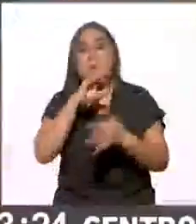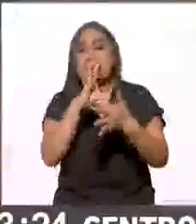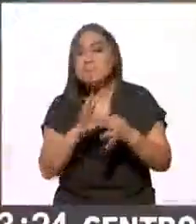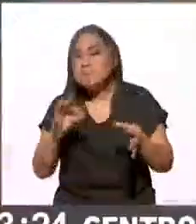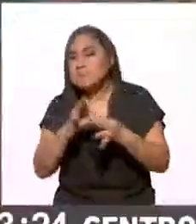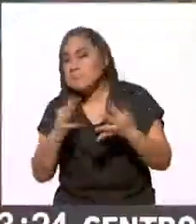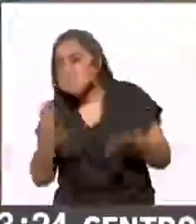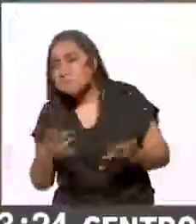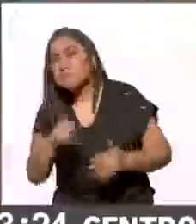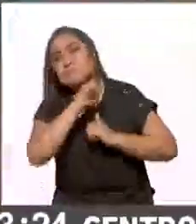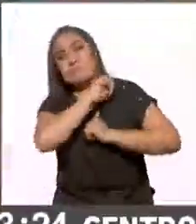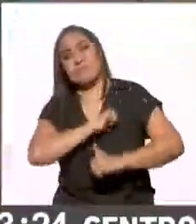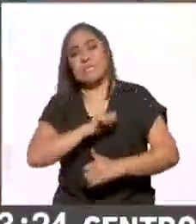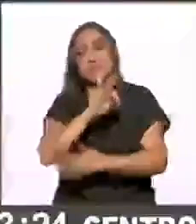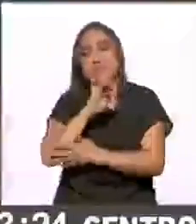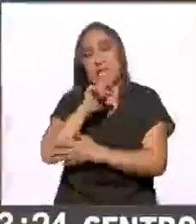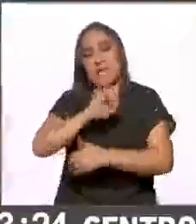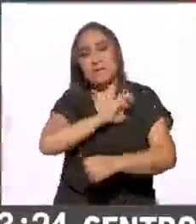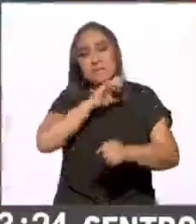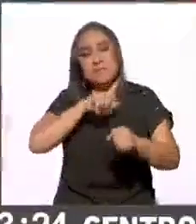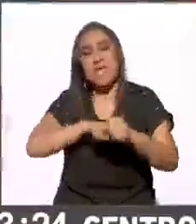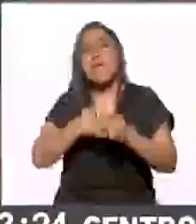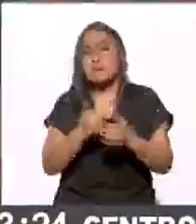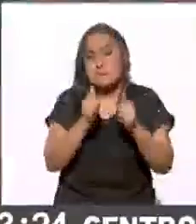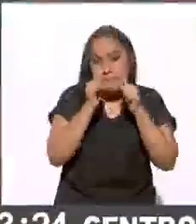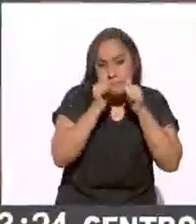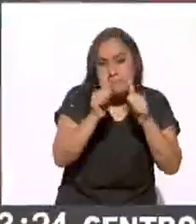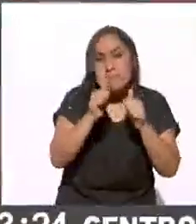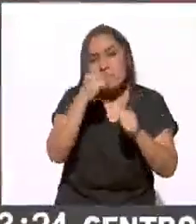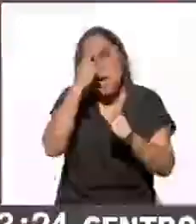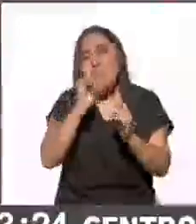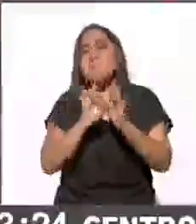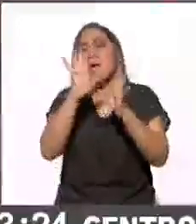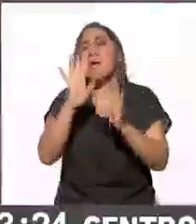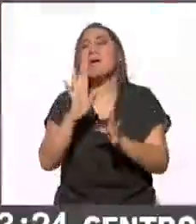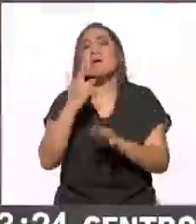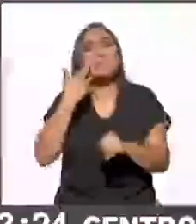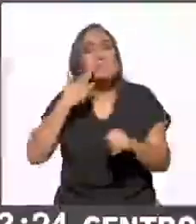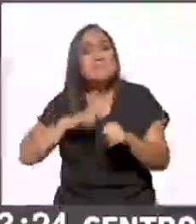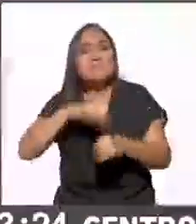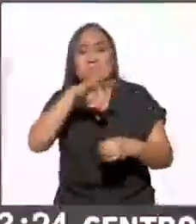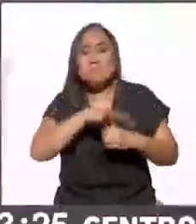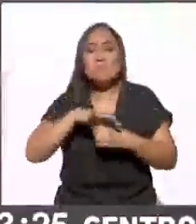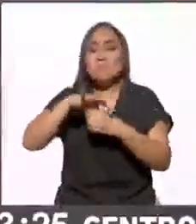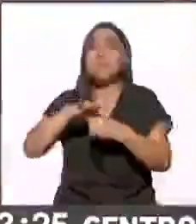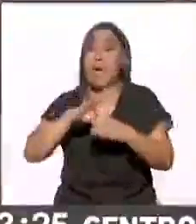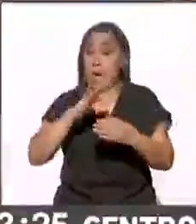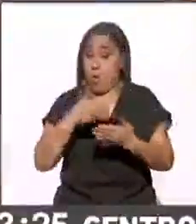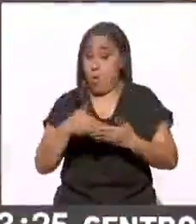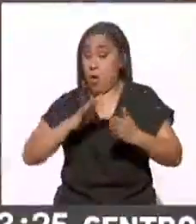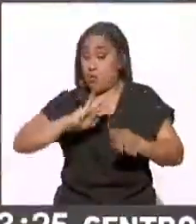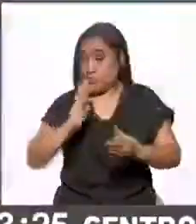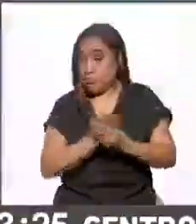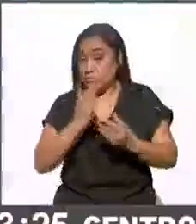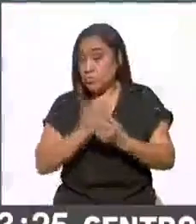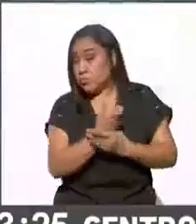particular la Fiscalía Especializada en Atender Delitos Electorales, que inició 15 carpetas de investigación.